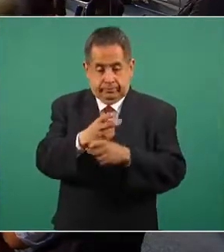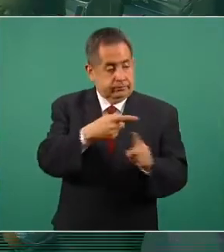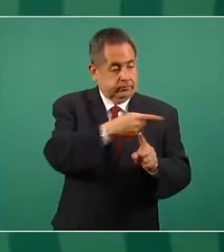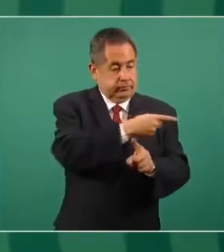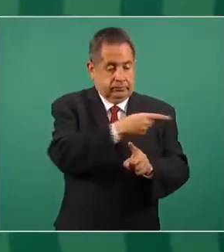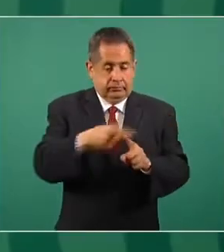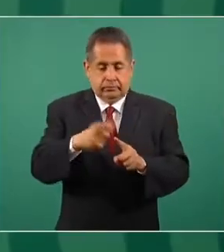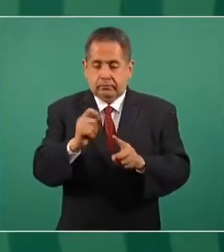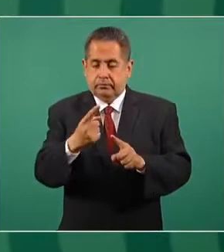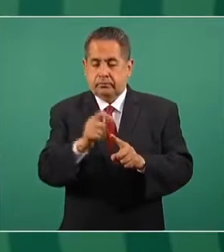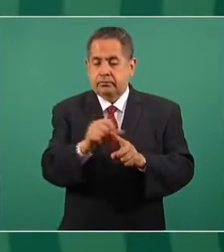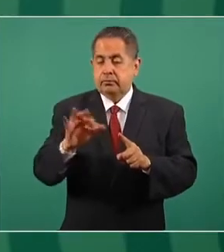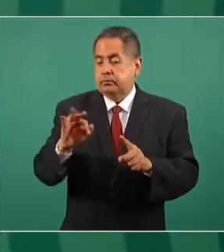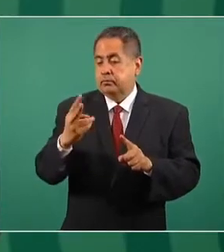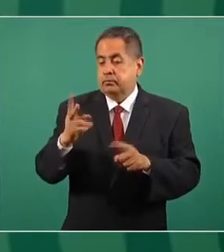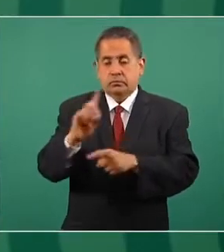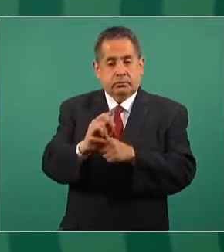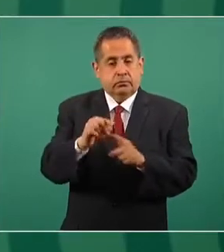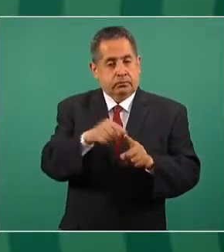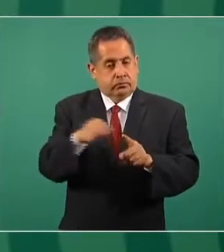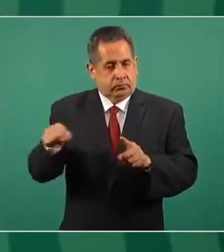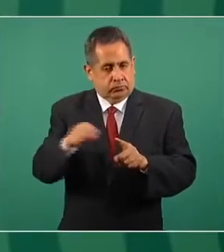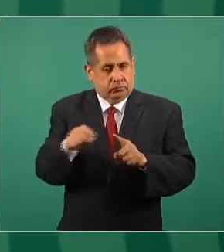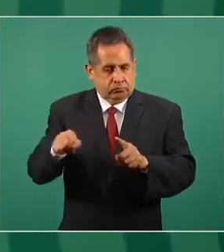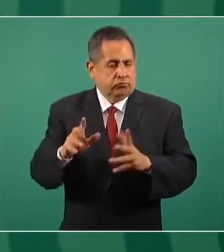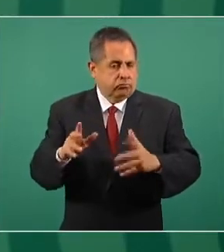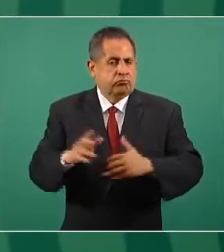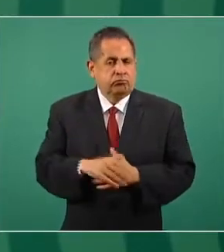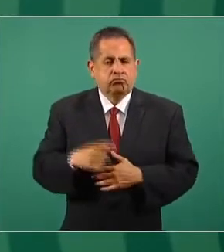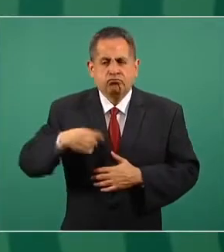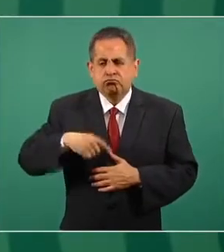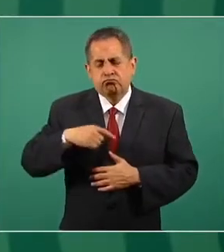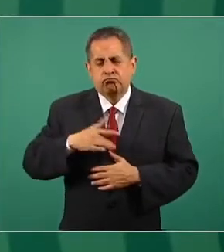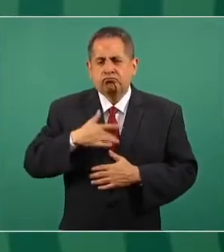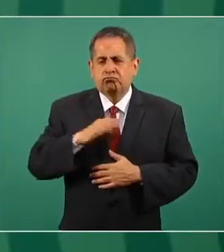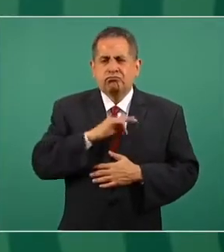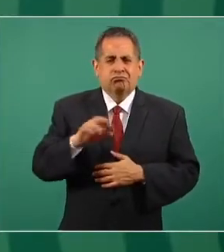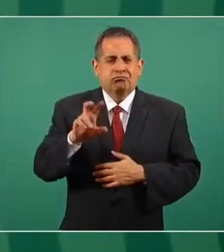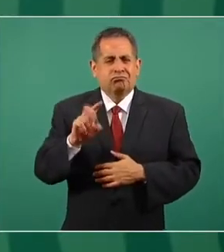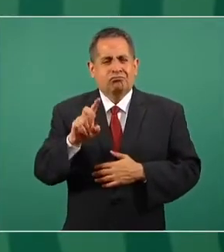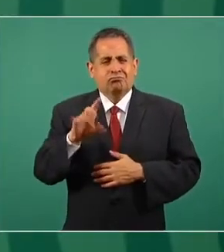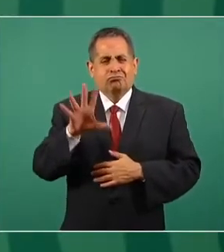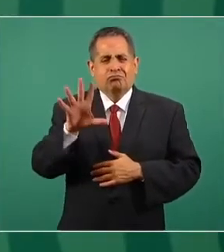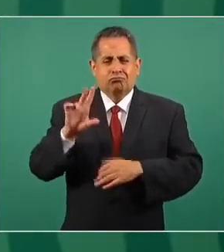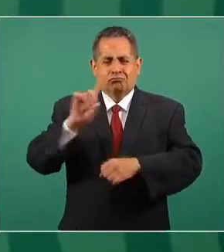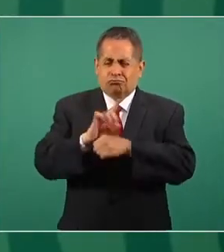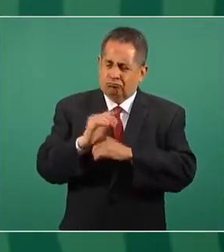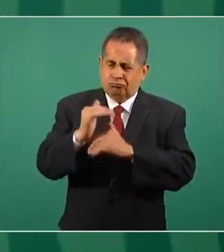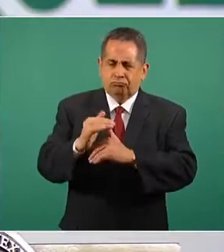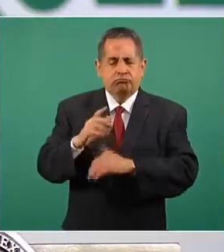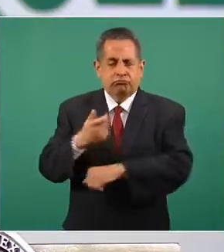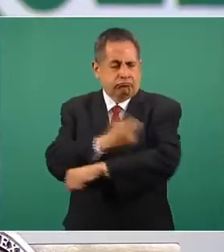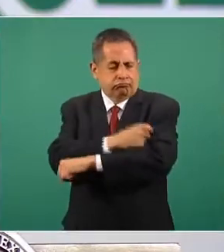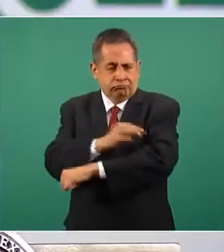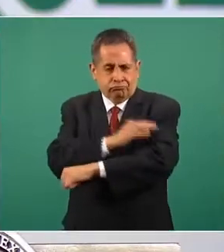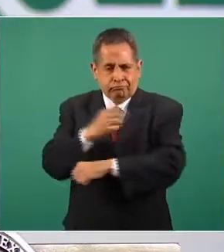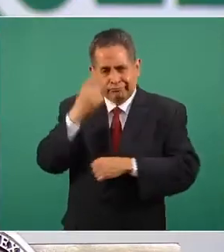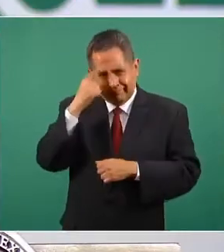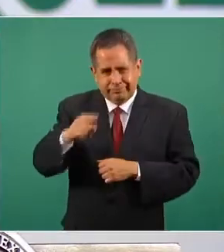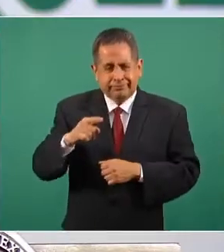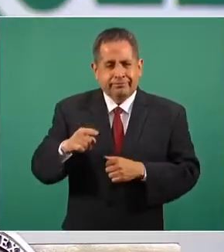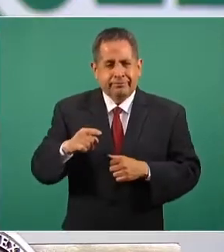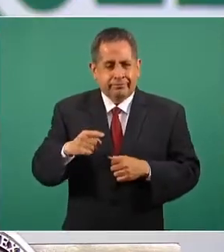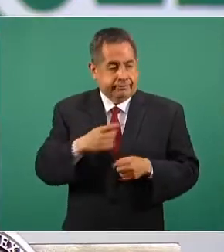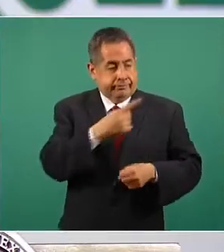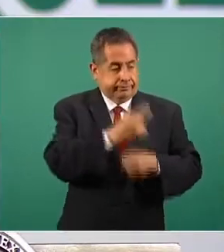hasta 42 días. Nosotros estamos empleando lo máximo 35 días porque la efectividad de